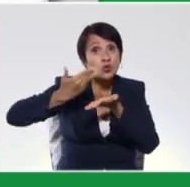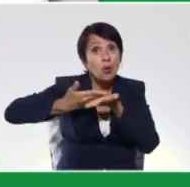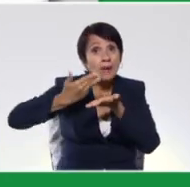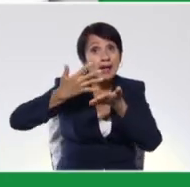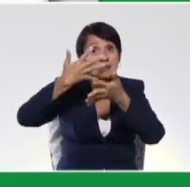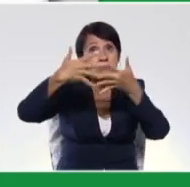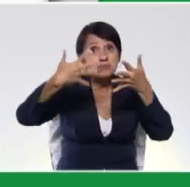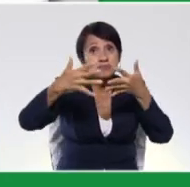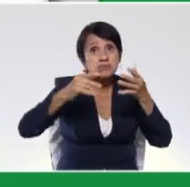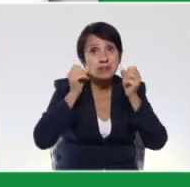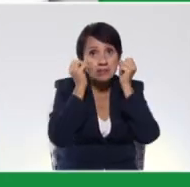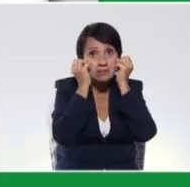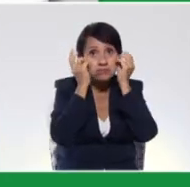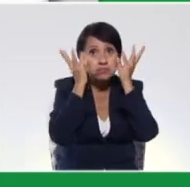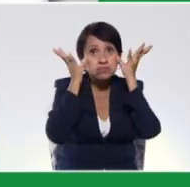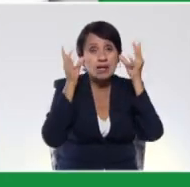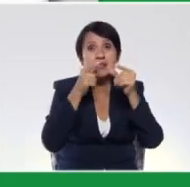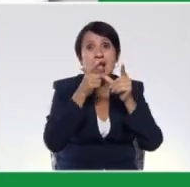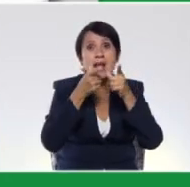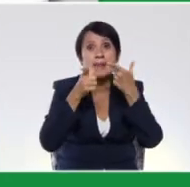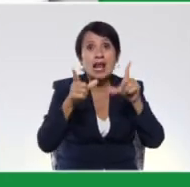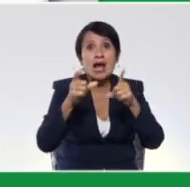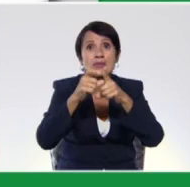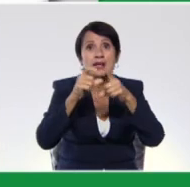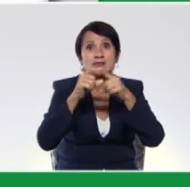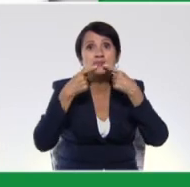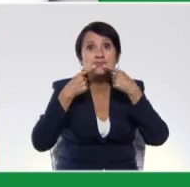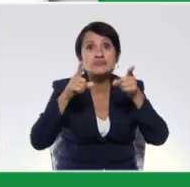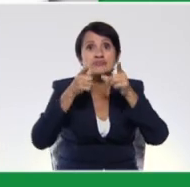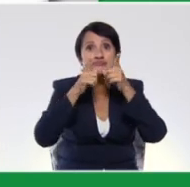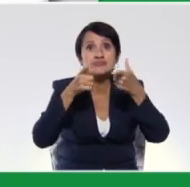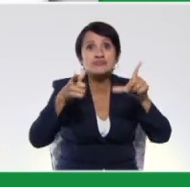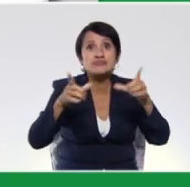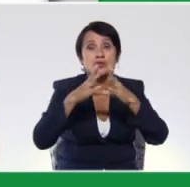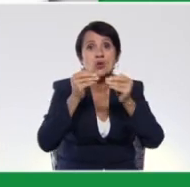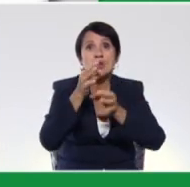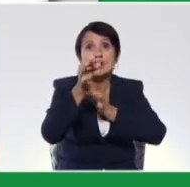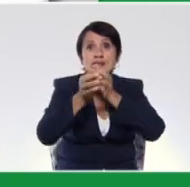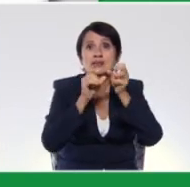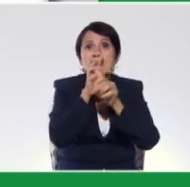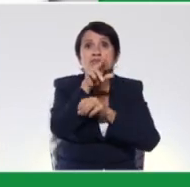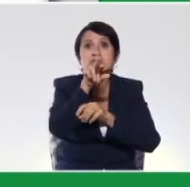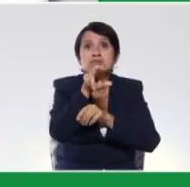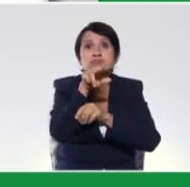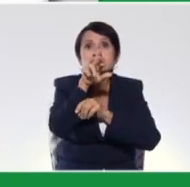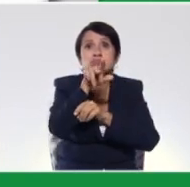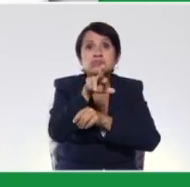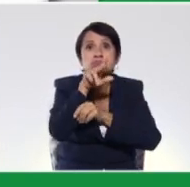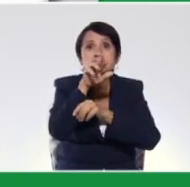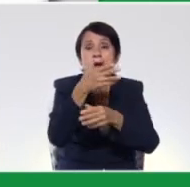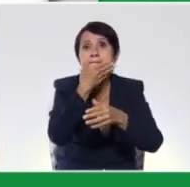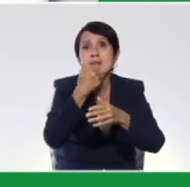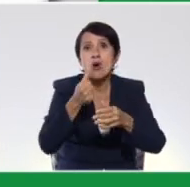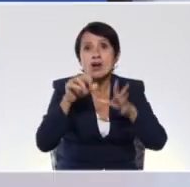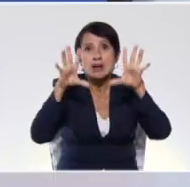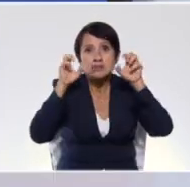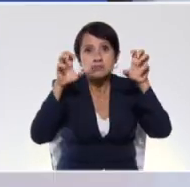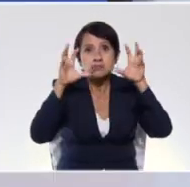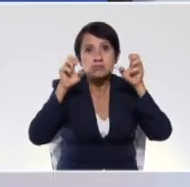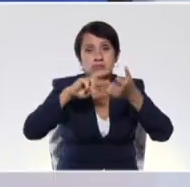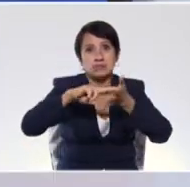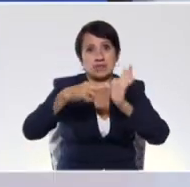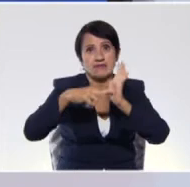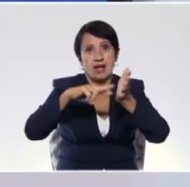aumenta la fluidez lingüística de cada uno de los niños. Es una estrategia eficaz para generar aprendizajes